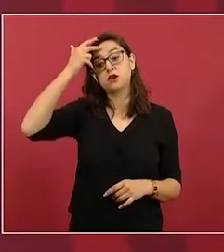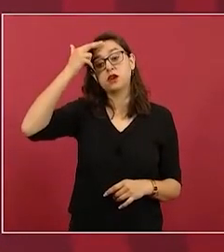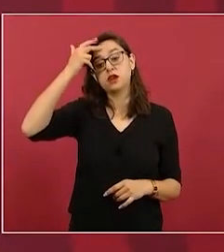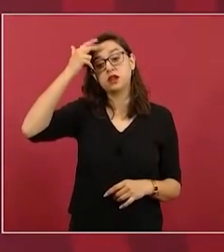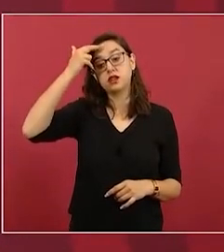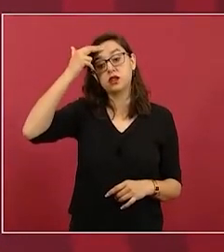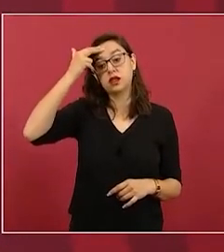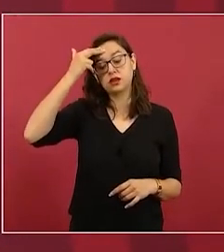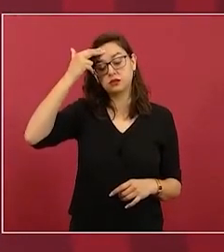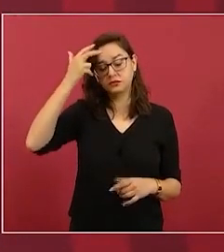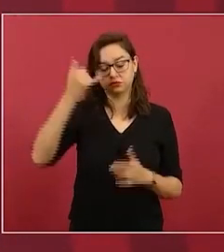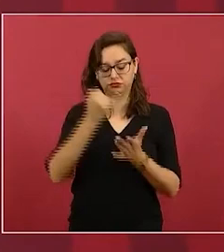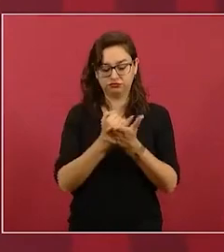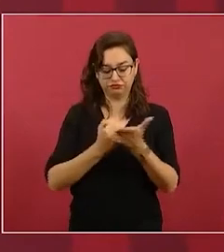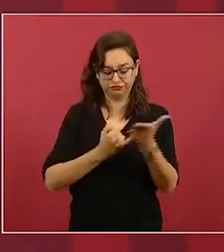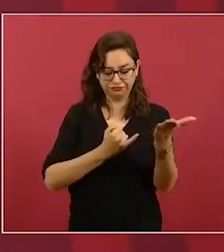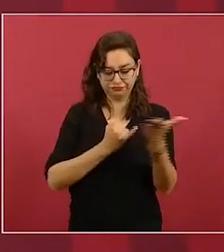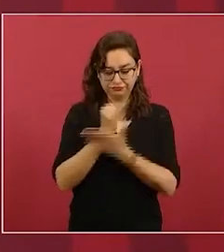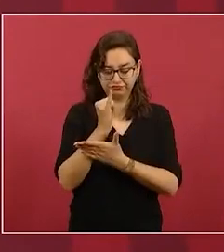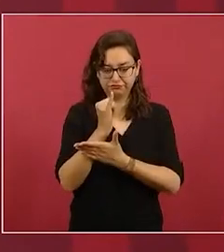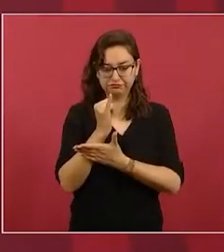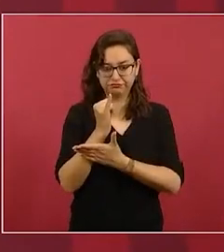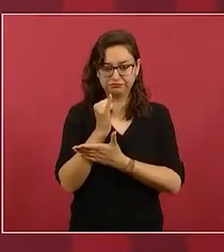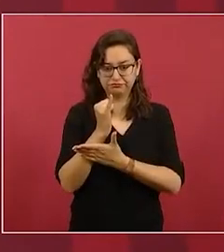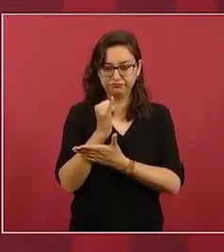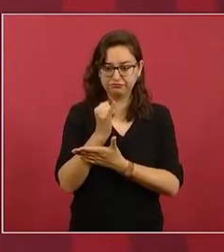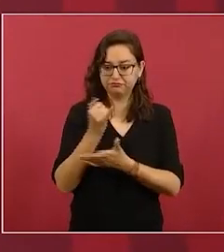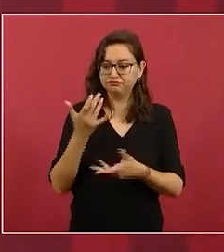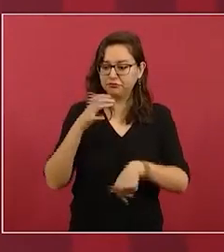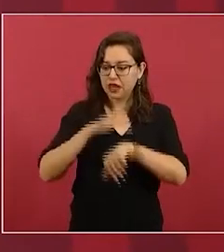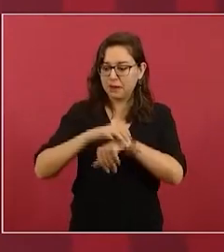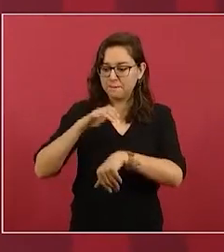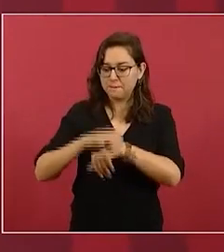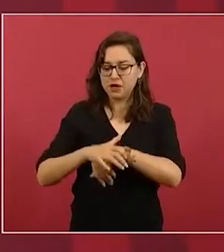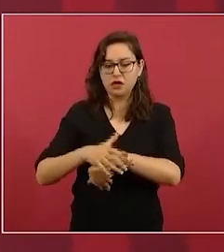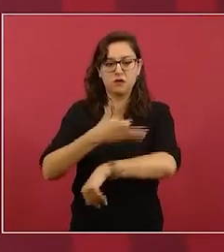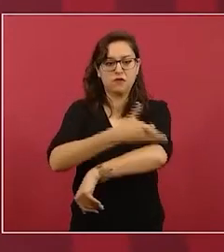grandes extensiones de tierras a sus allegados